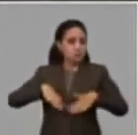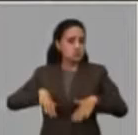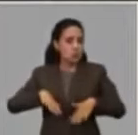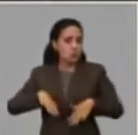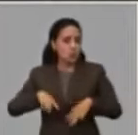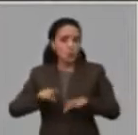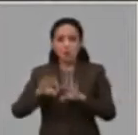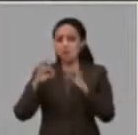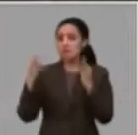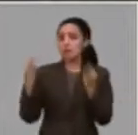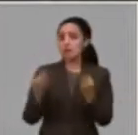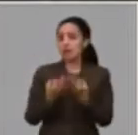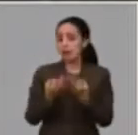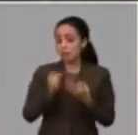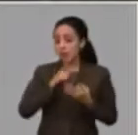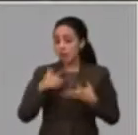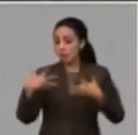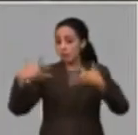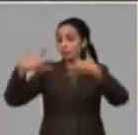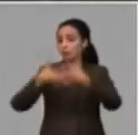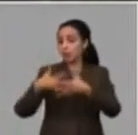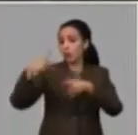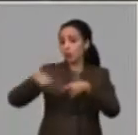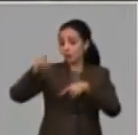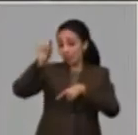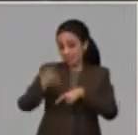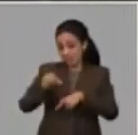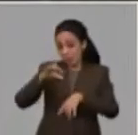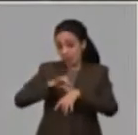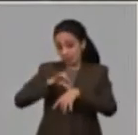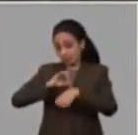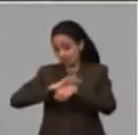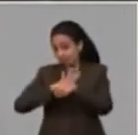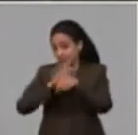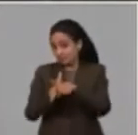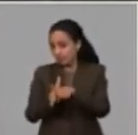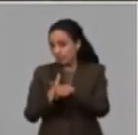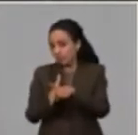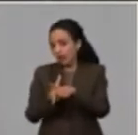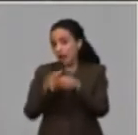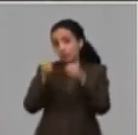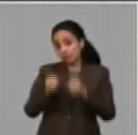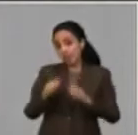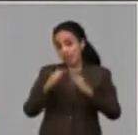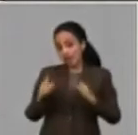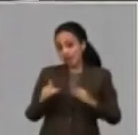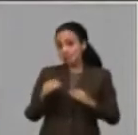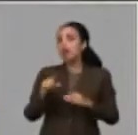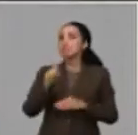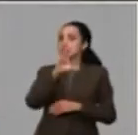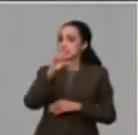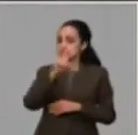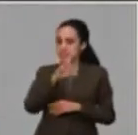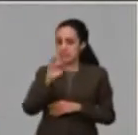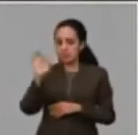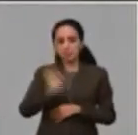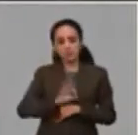familiares han sido en contacto con otras personas y es una medida de prevención y a estas personas se les hace esta